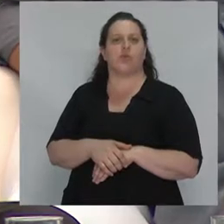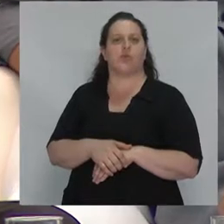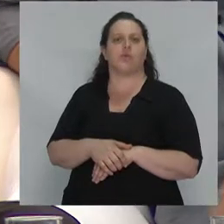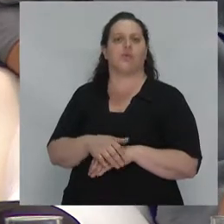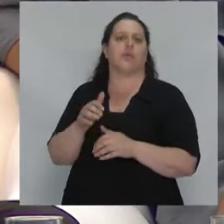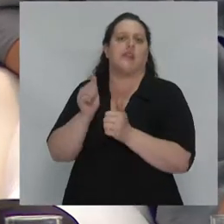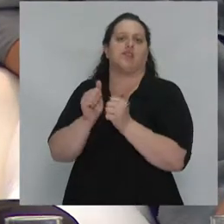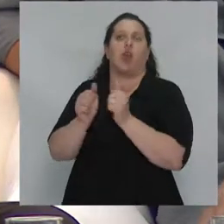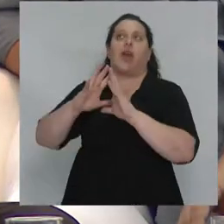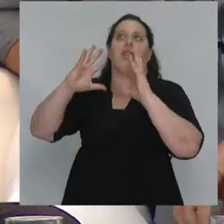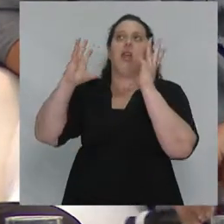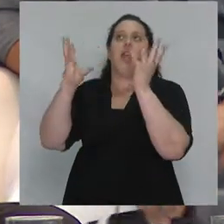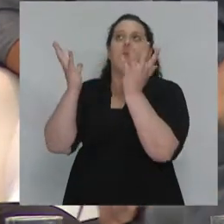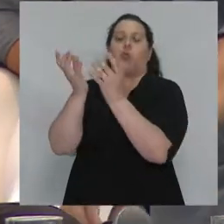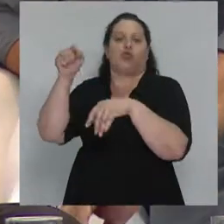historia mundial.